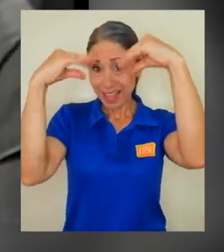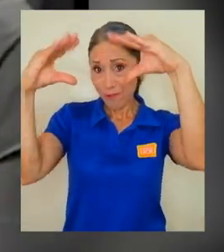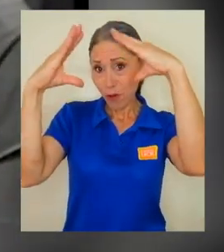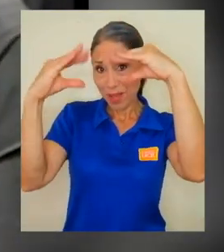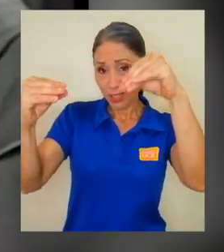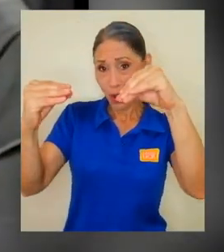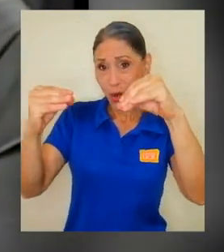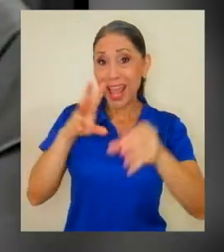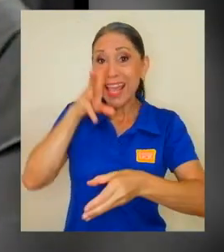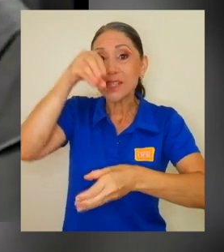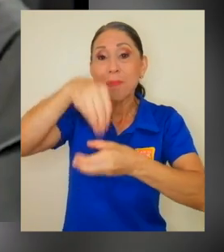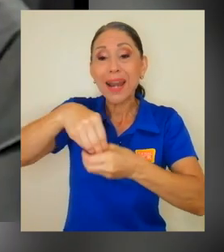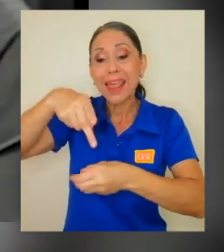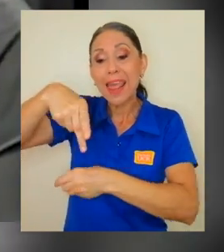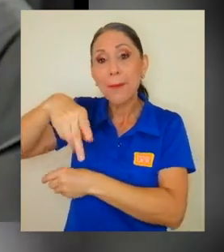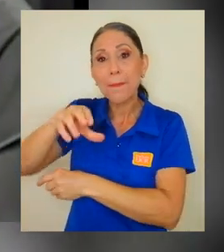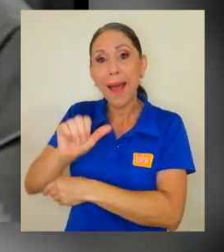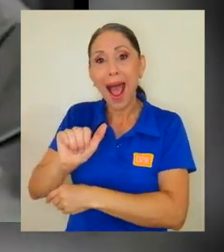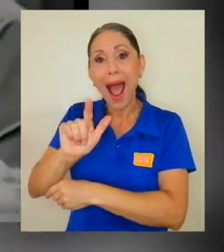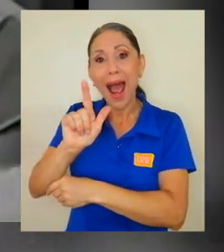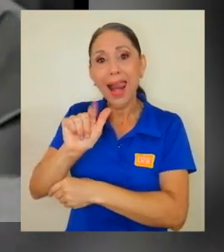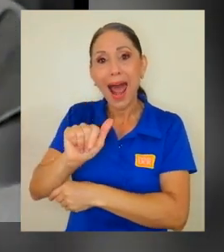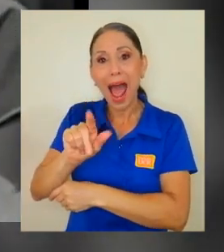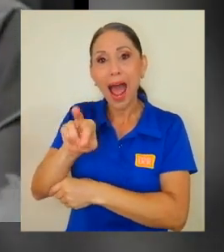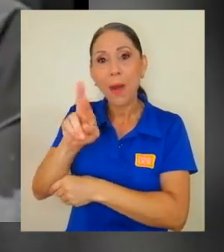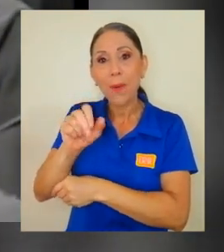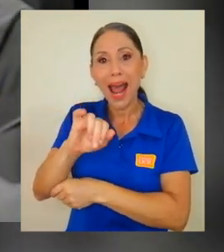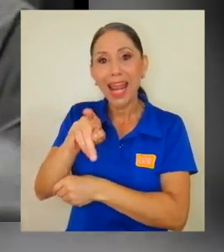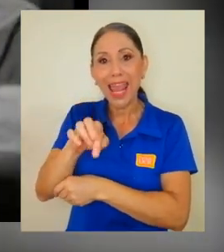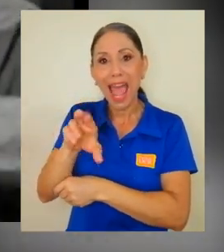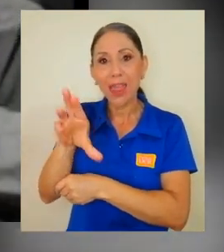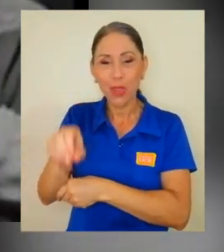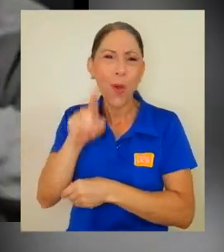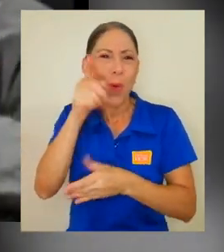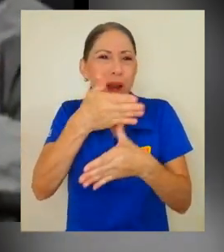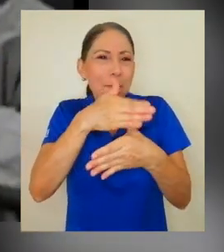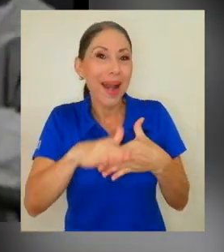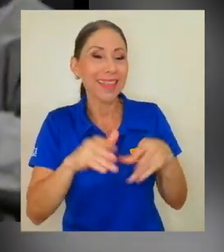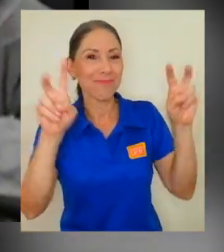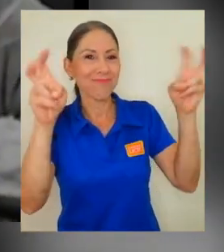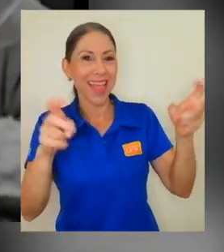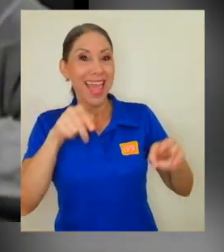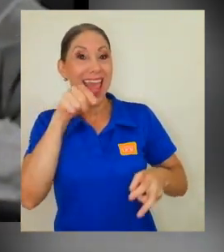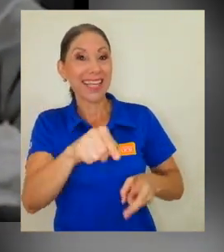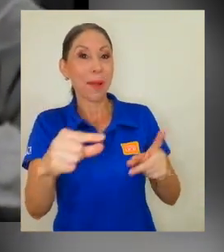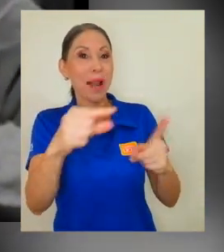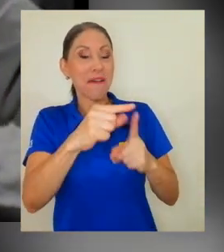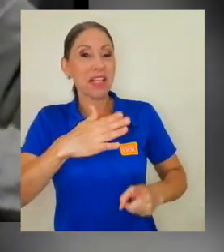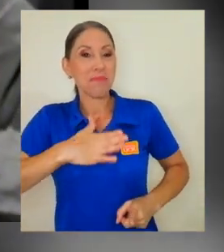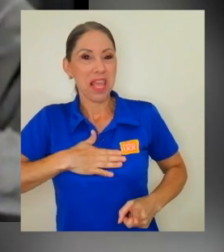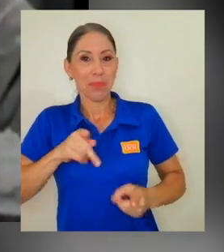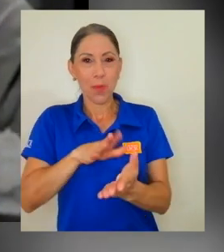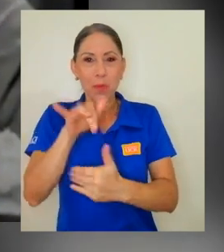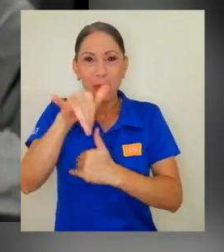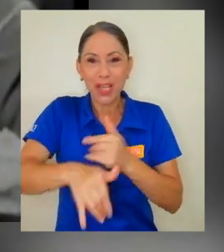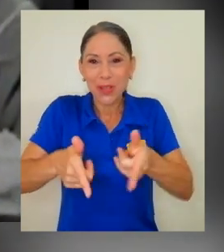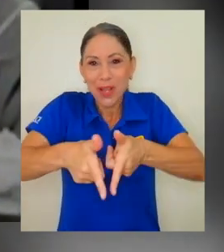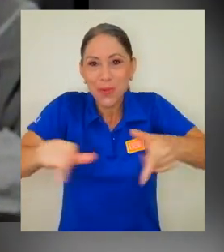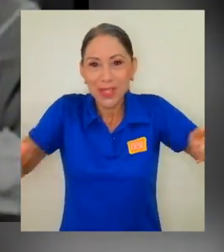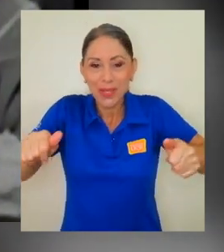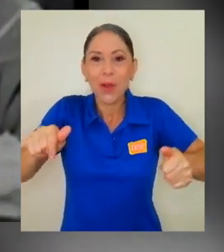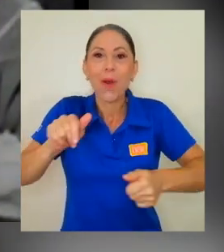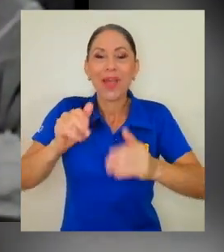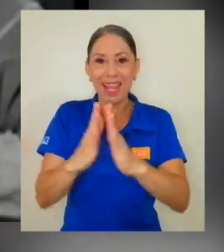es parte de Palabrajeando, una sección de Esta Palabra es Mía, un proyecto de divulgación lingüística y literaria de la